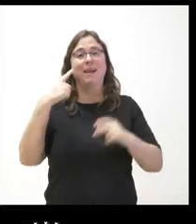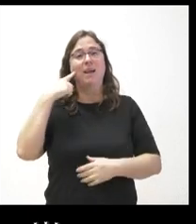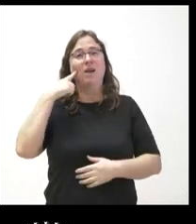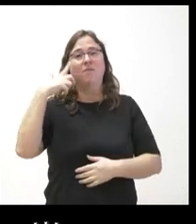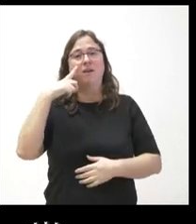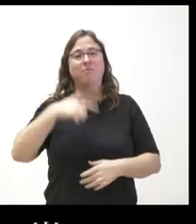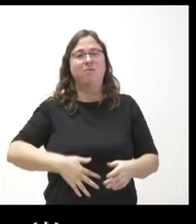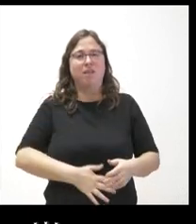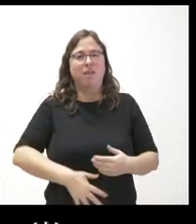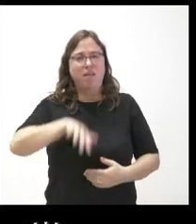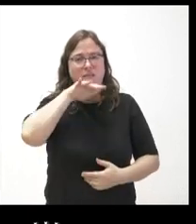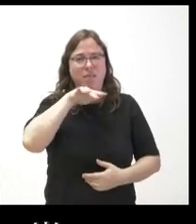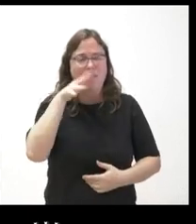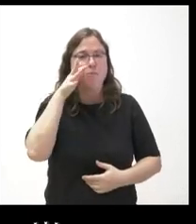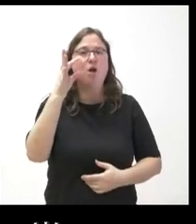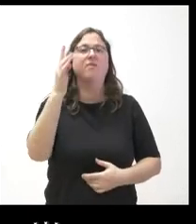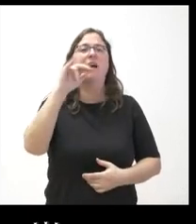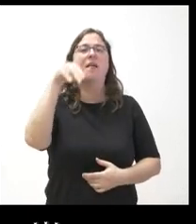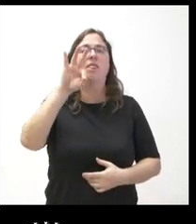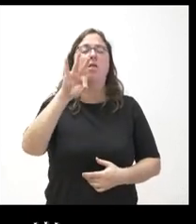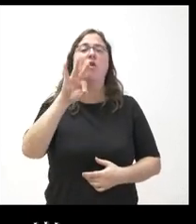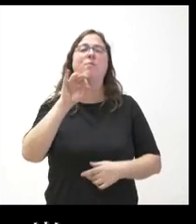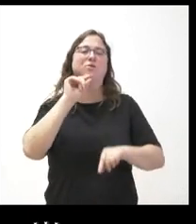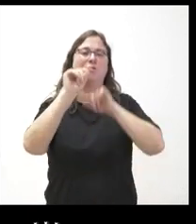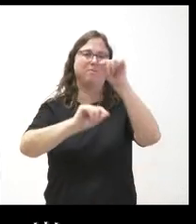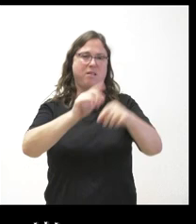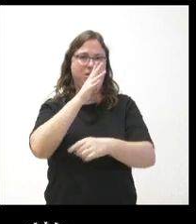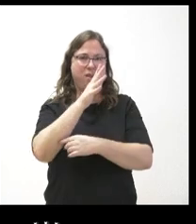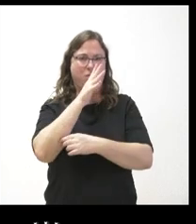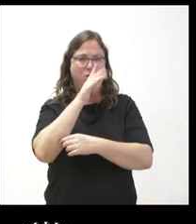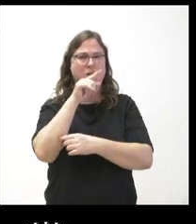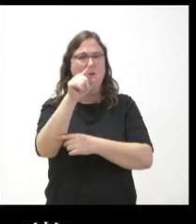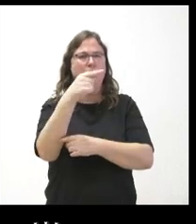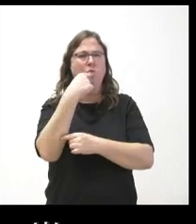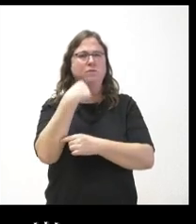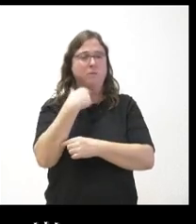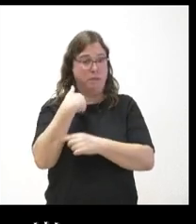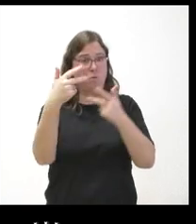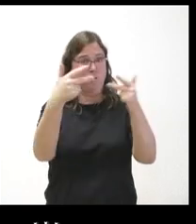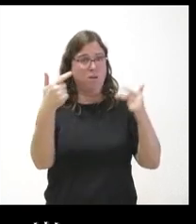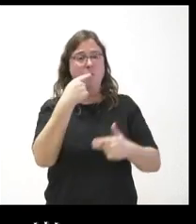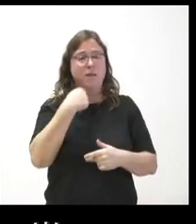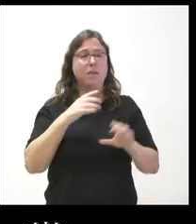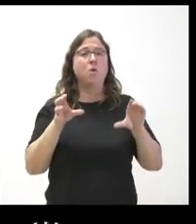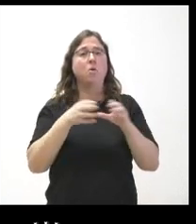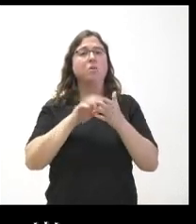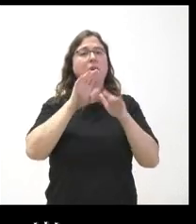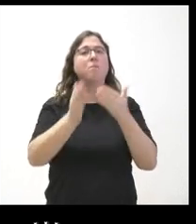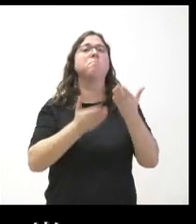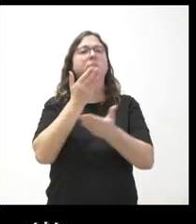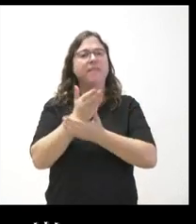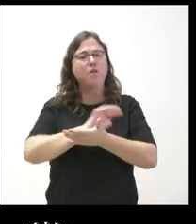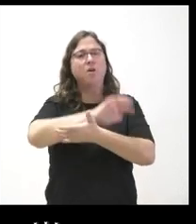gastroenteritis en Tarazona por las aguas contaminadas de Ikeiles usted me dijo en una hora de esta rueda de repensa que la Junta de Castilla y León había pedido